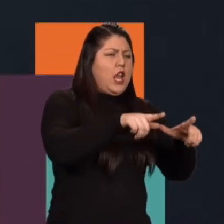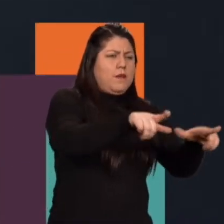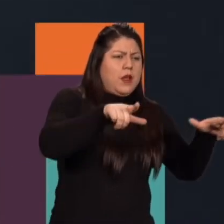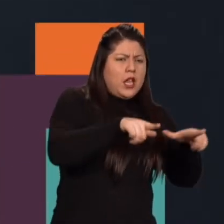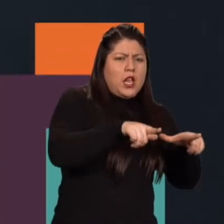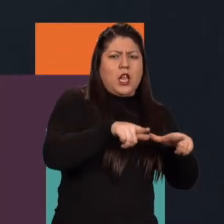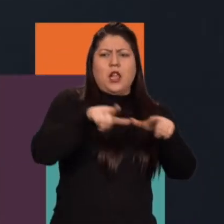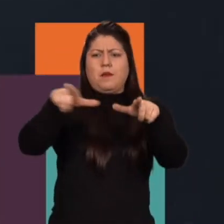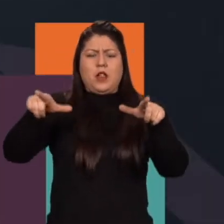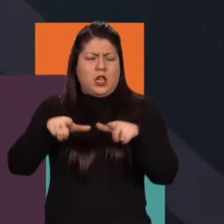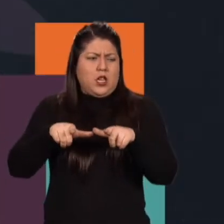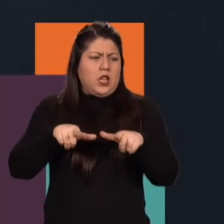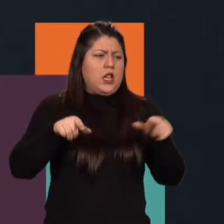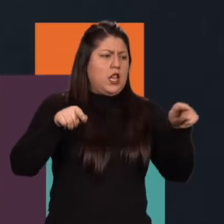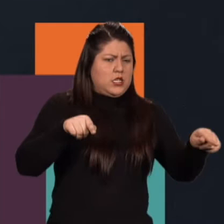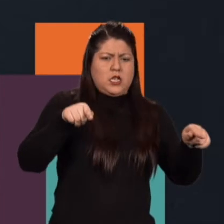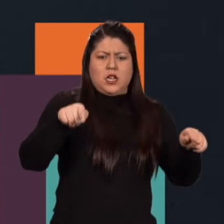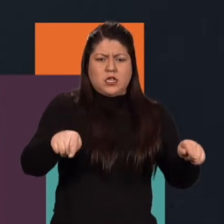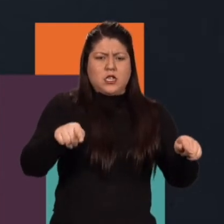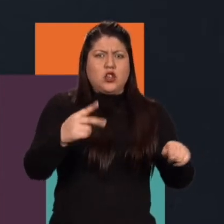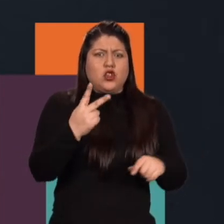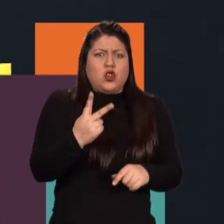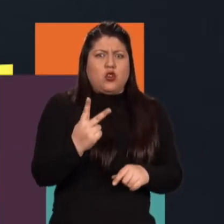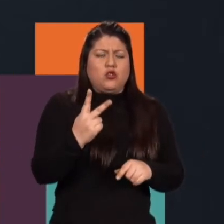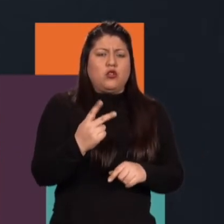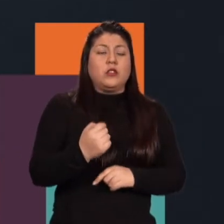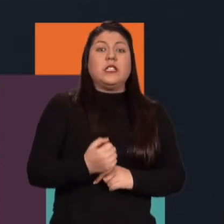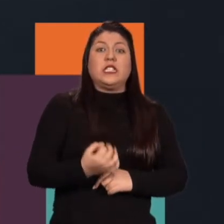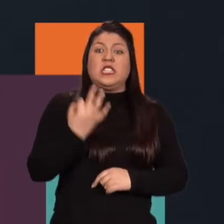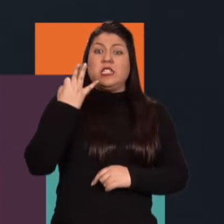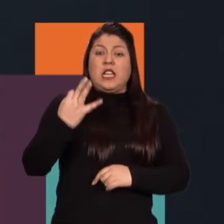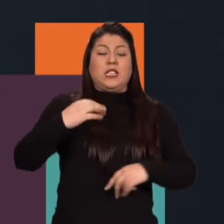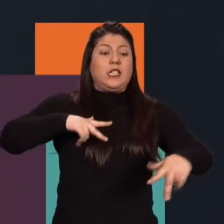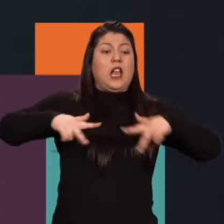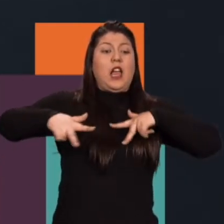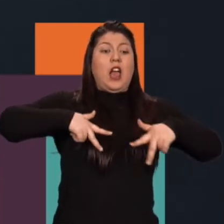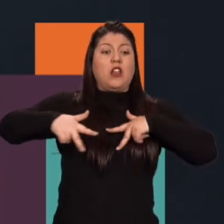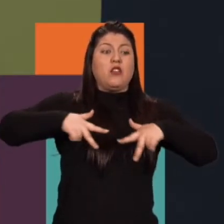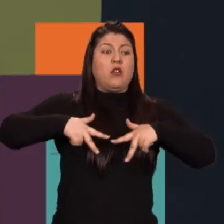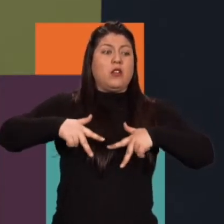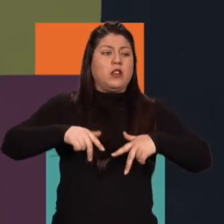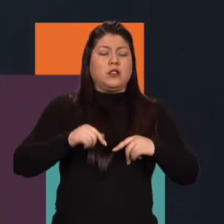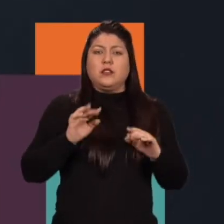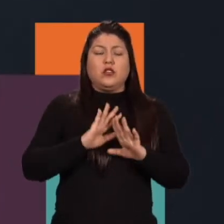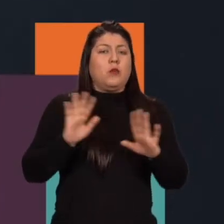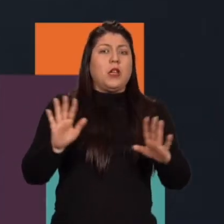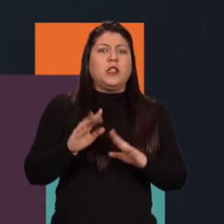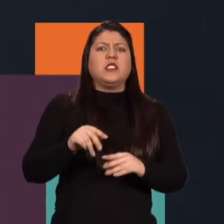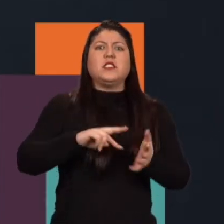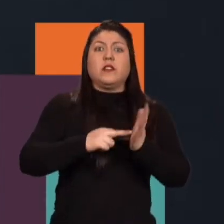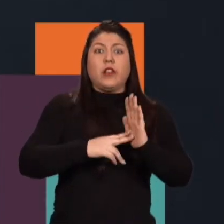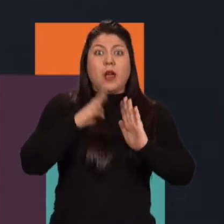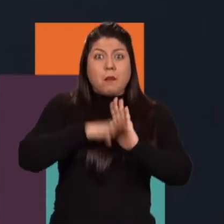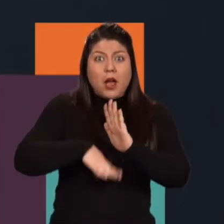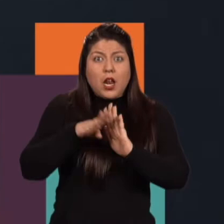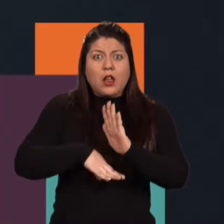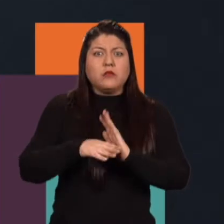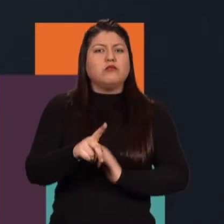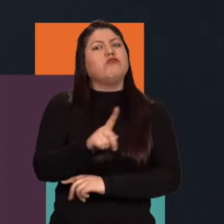hace una historia con tres personajes, entonces el asunto es más barato. Eso me parece que es una postura